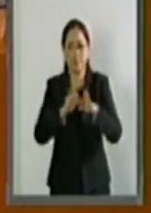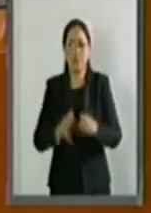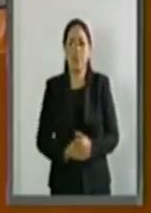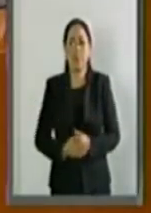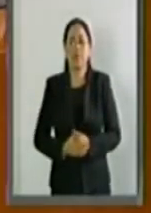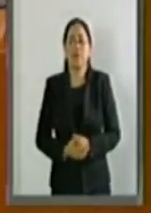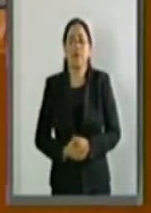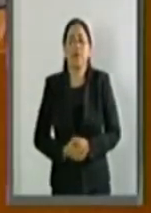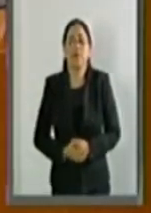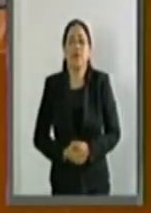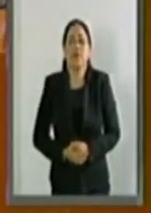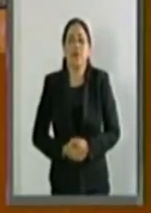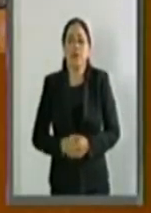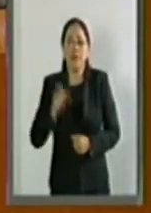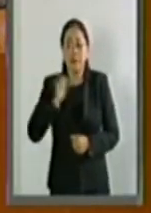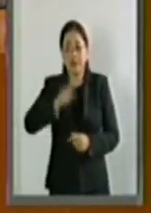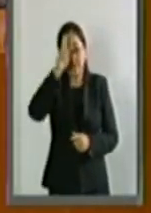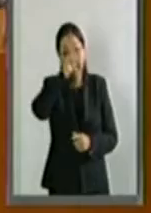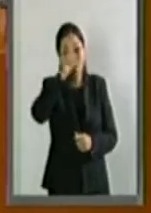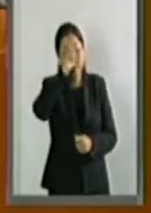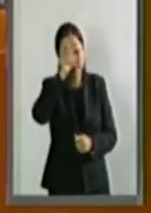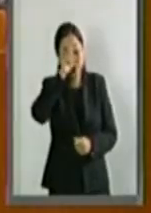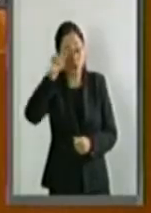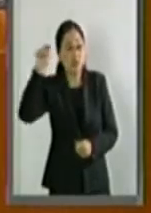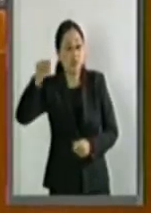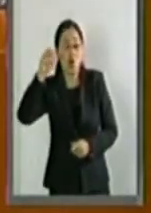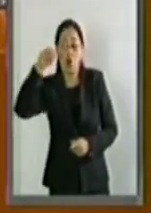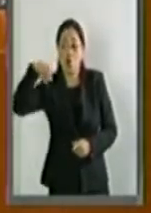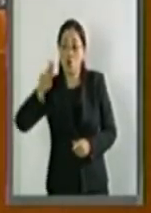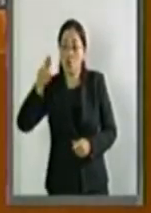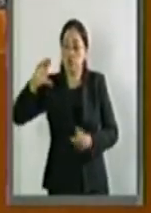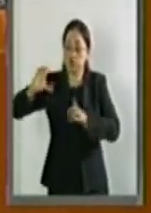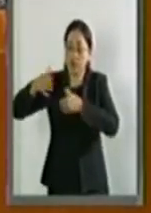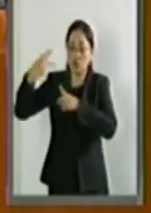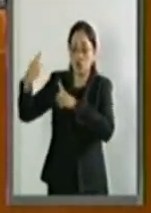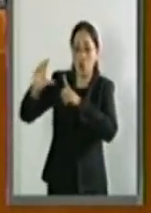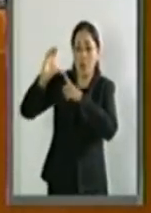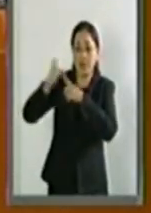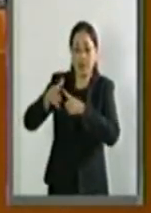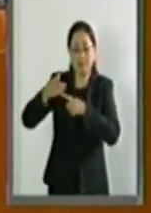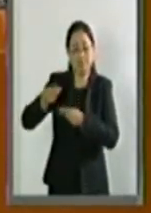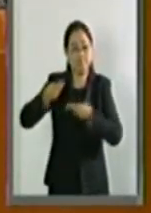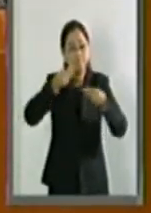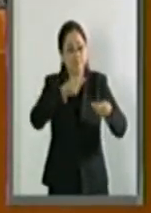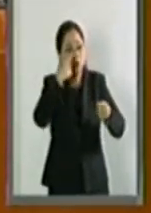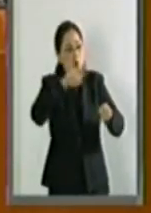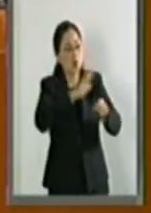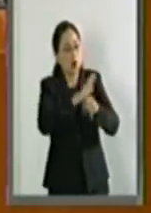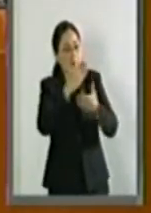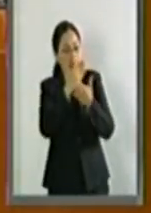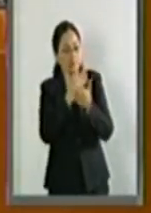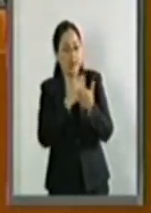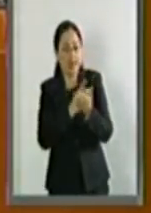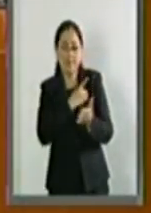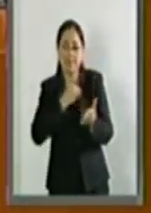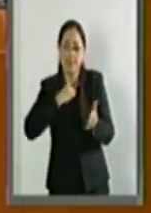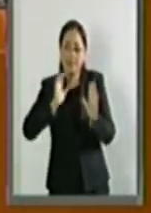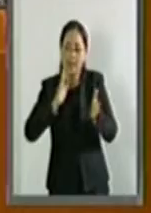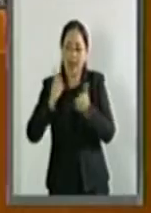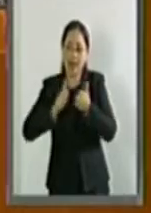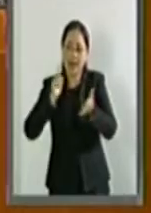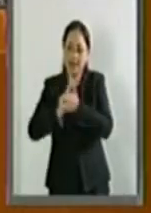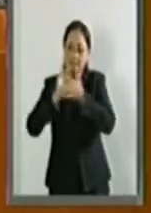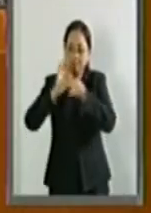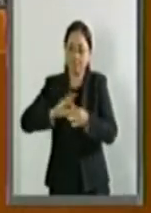Y entre las recomendaciones que nos hace el Comité, nos dice poner en marcha la legislación y los